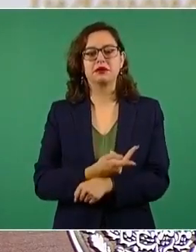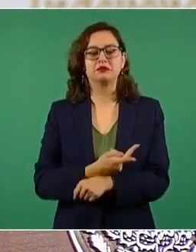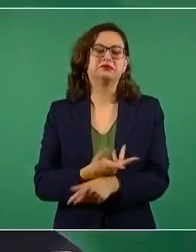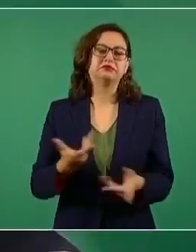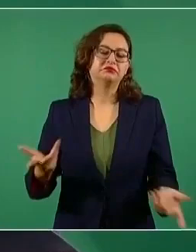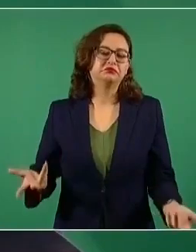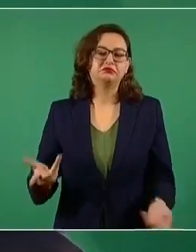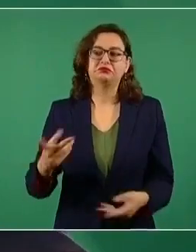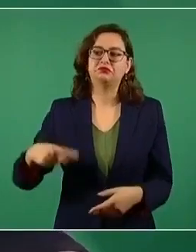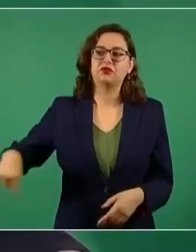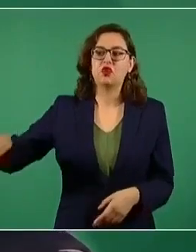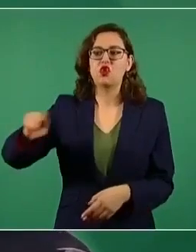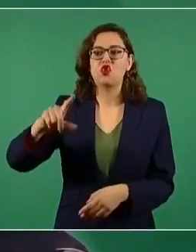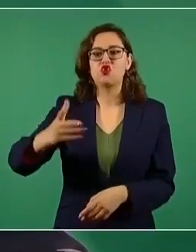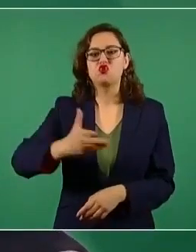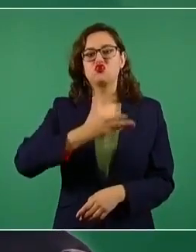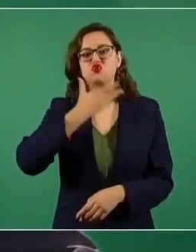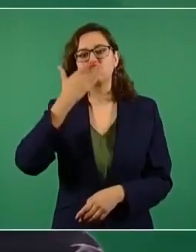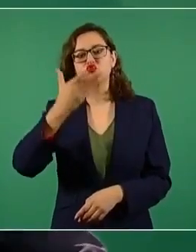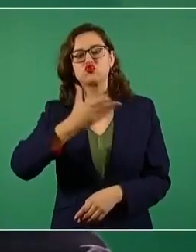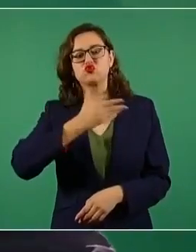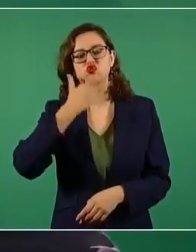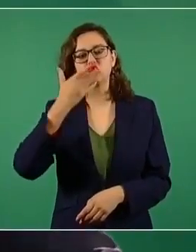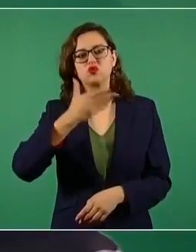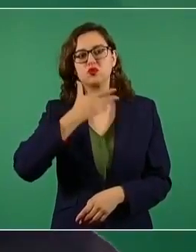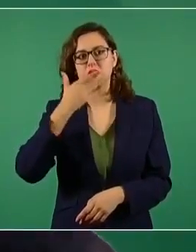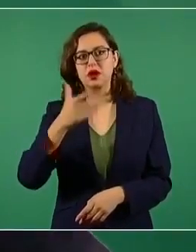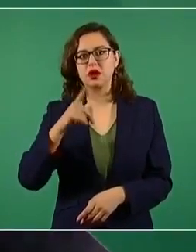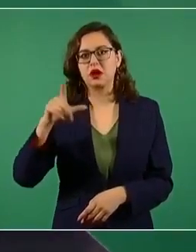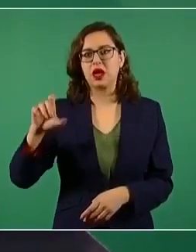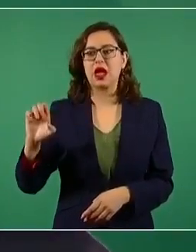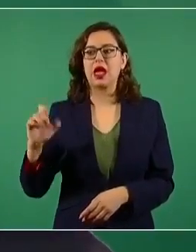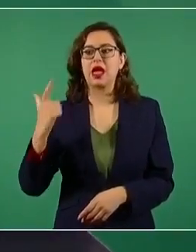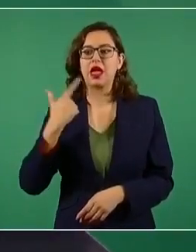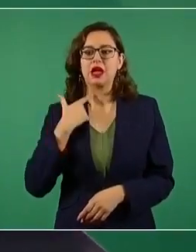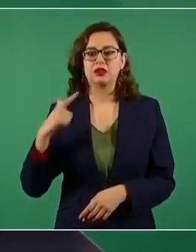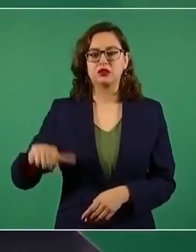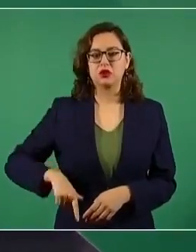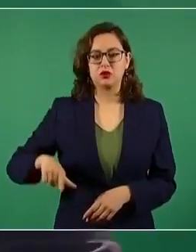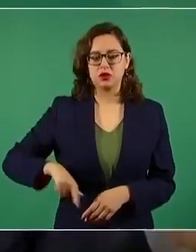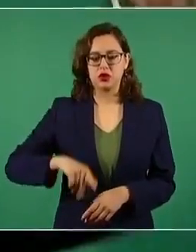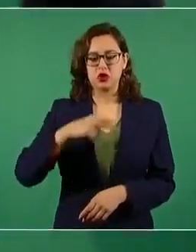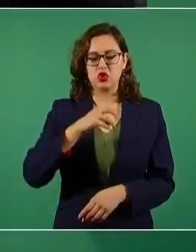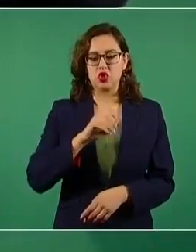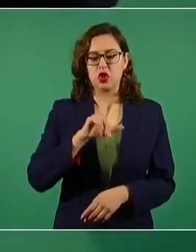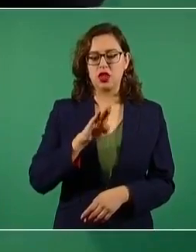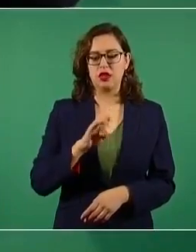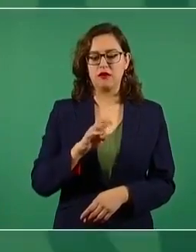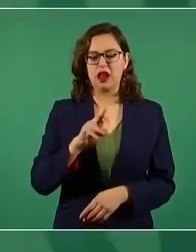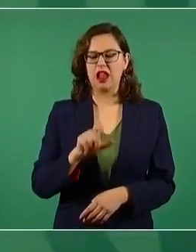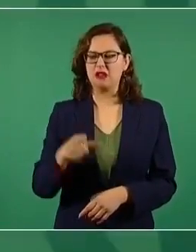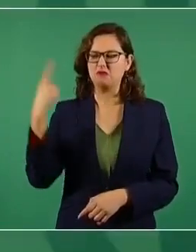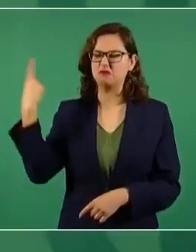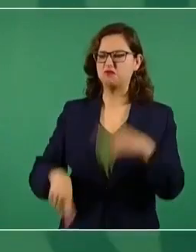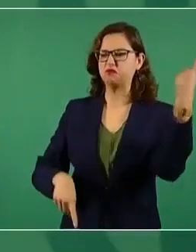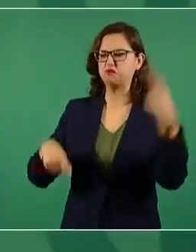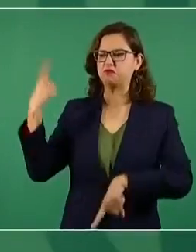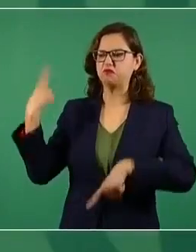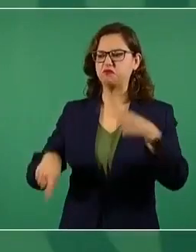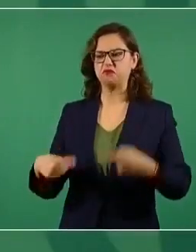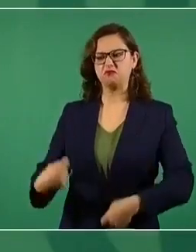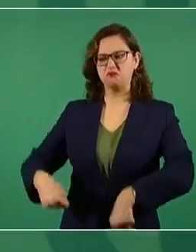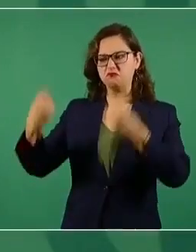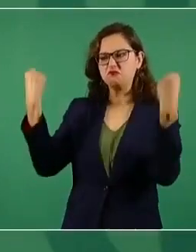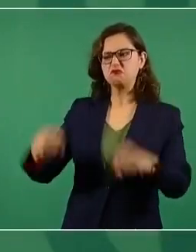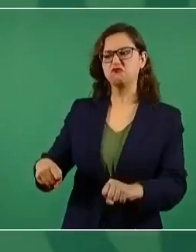que se heredó del periodo neoliberal. Entonces, ¿ustedes creen que